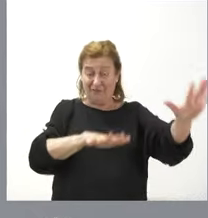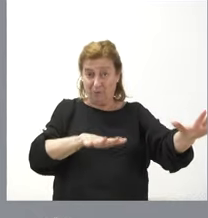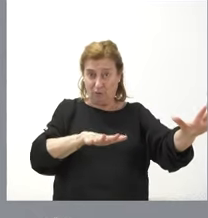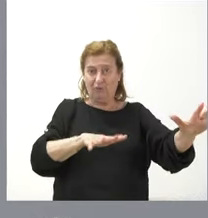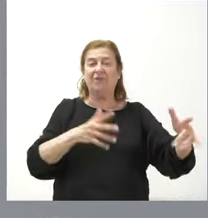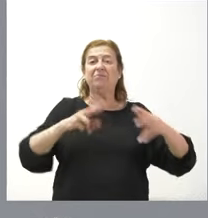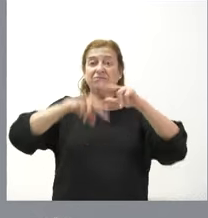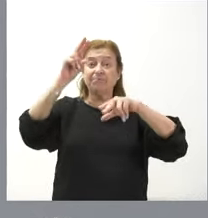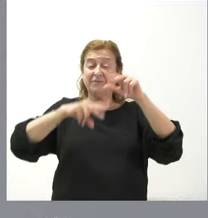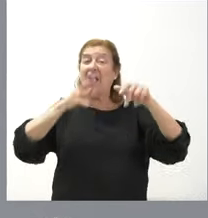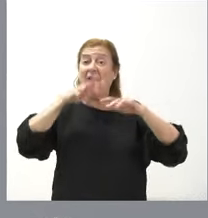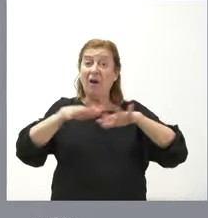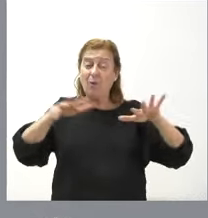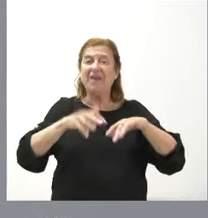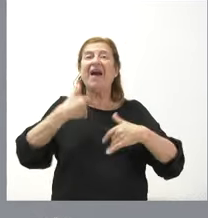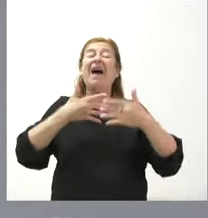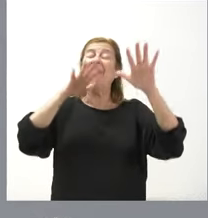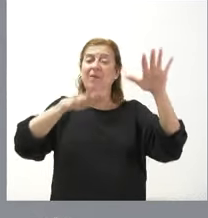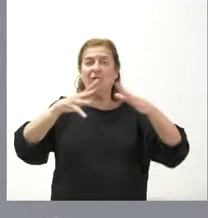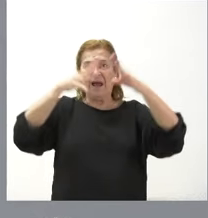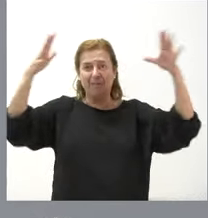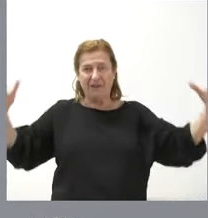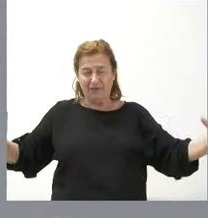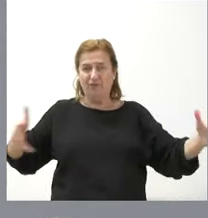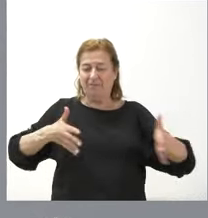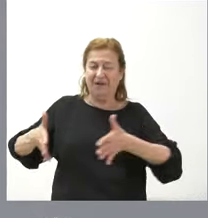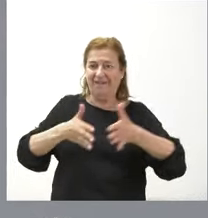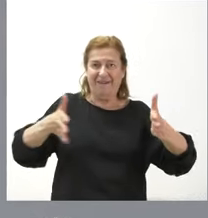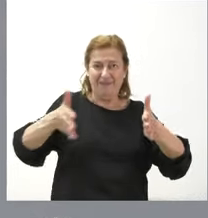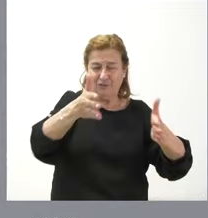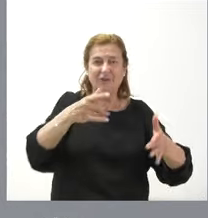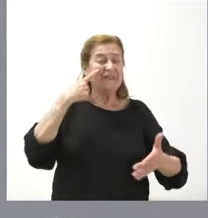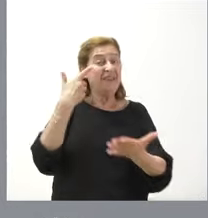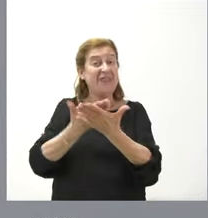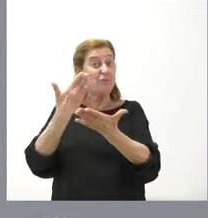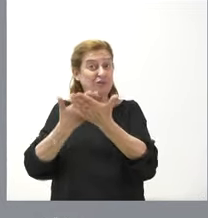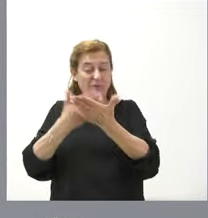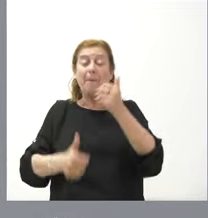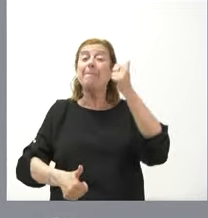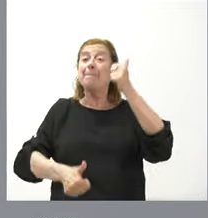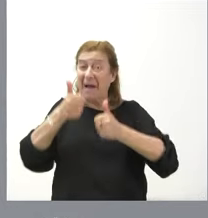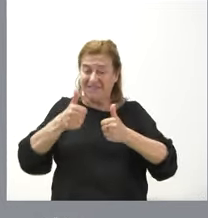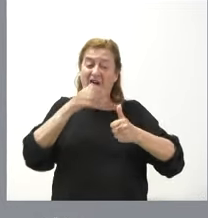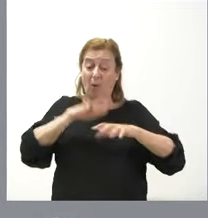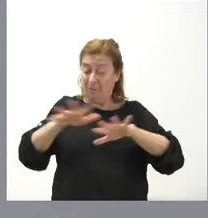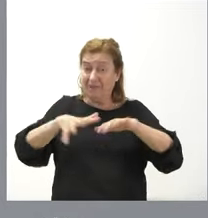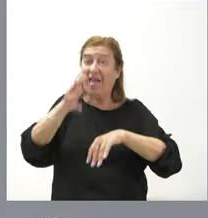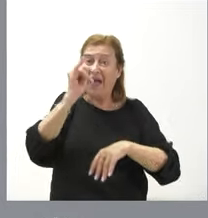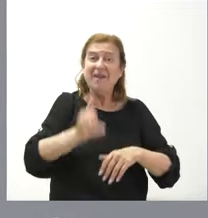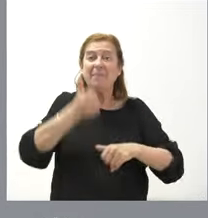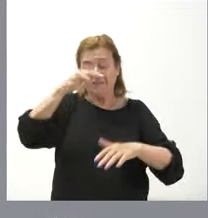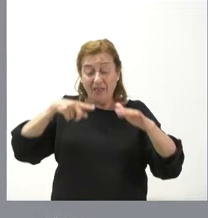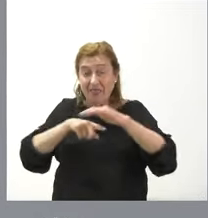infraestructuras hidráulicas y a favor de la ampliación de los regadíos está demostrado que a más regadíos más capacidad de desarrollo en el